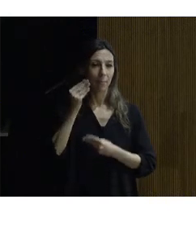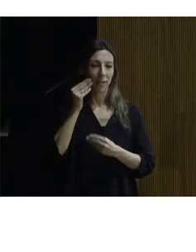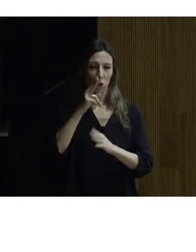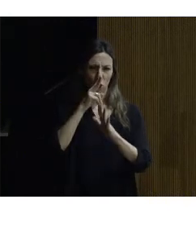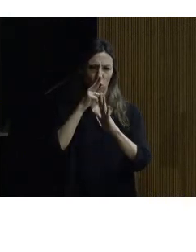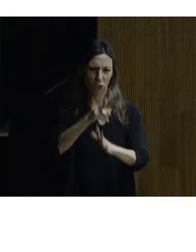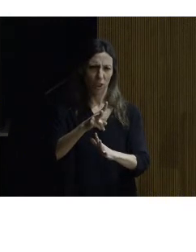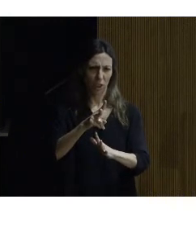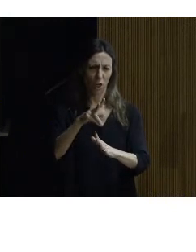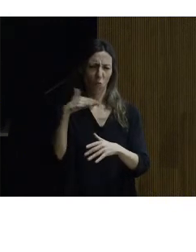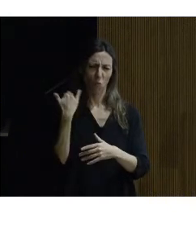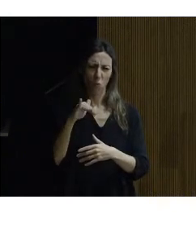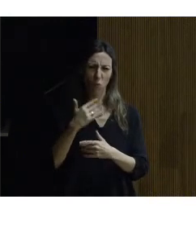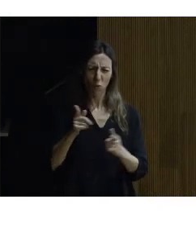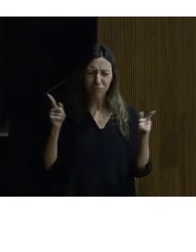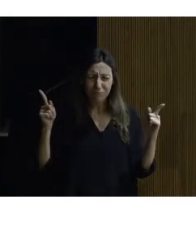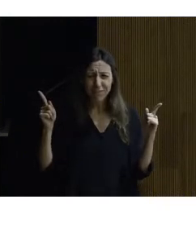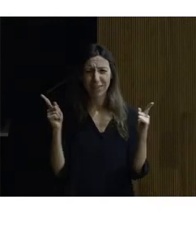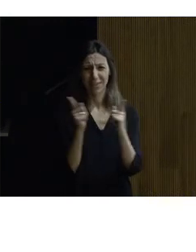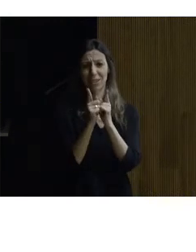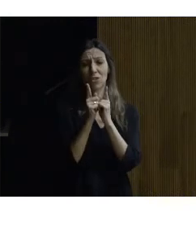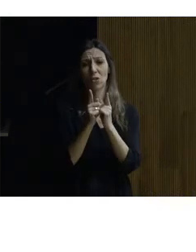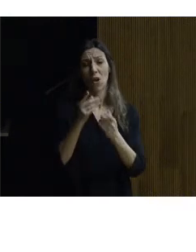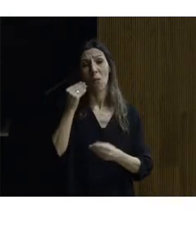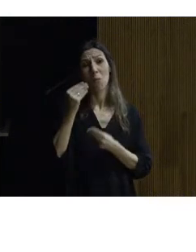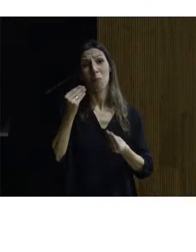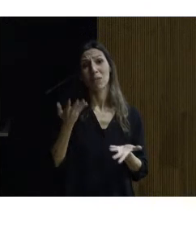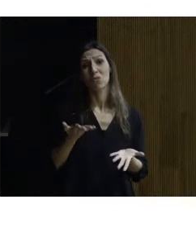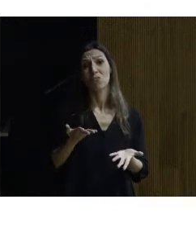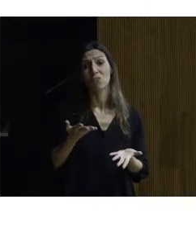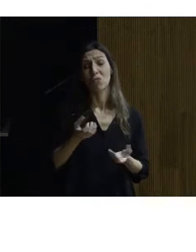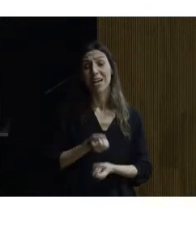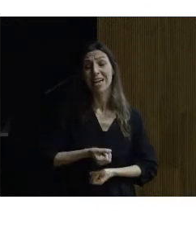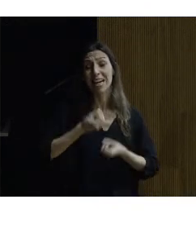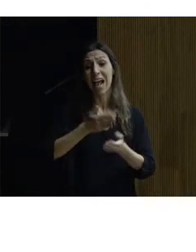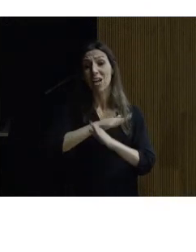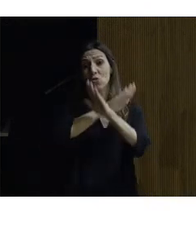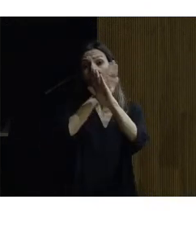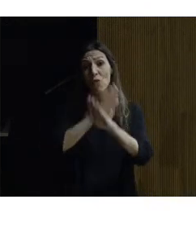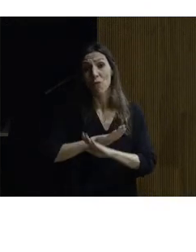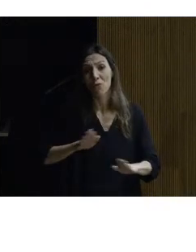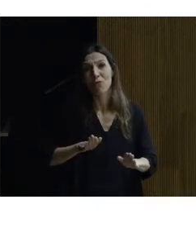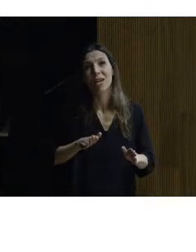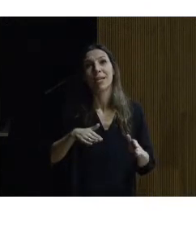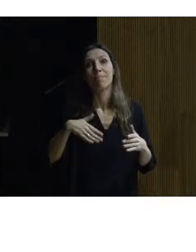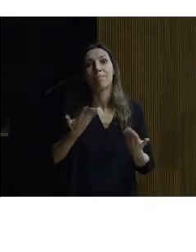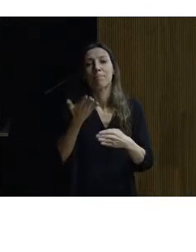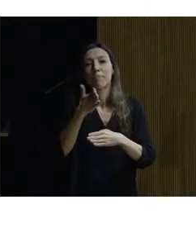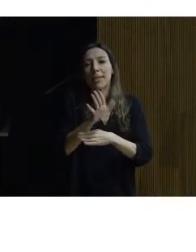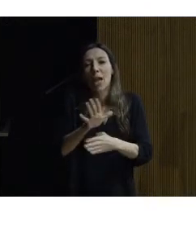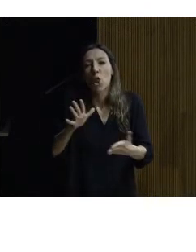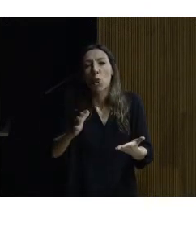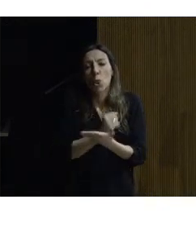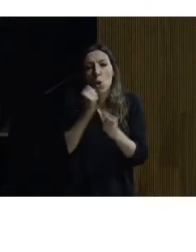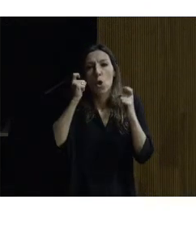intensos seguramente el resultado final no no pone en evidencia todo el esfuerzo realizado durante este